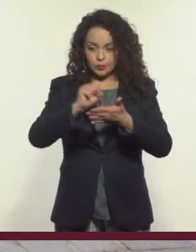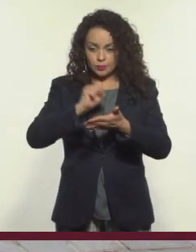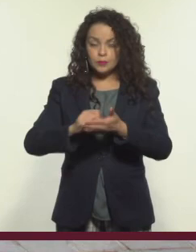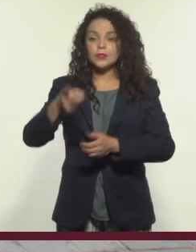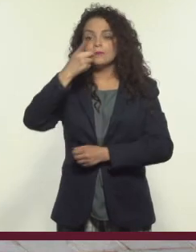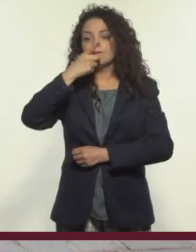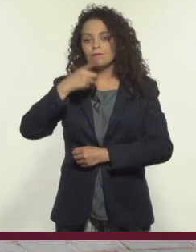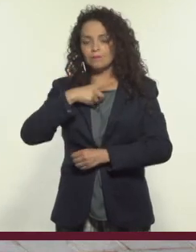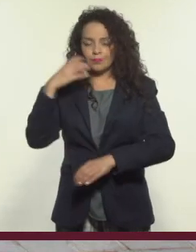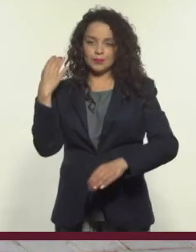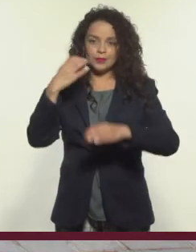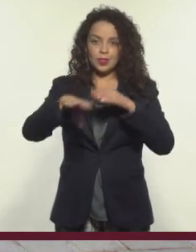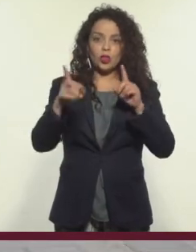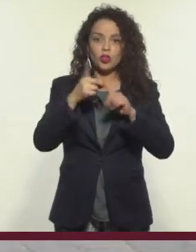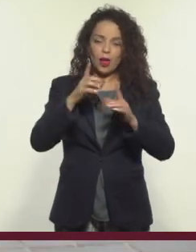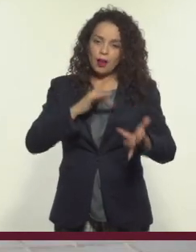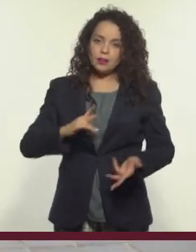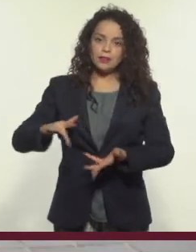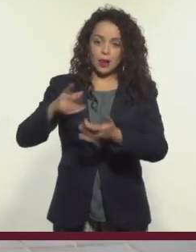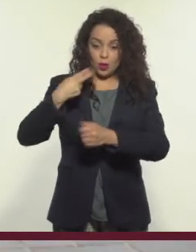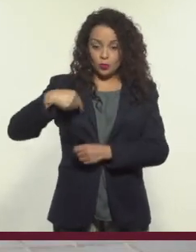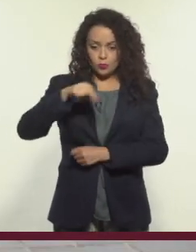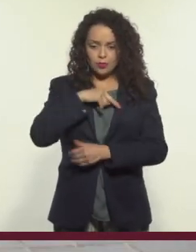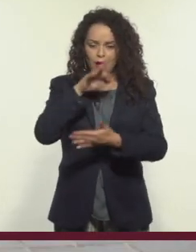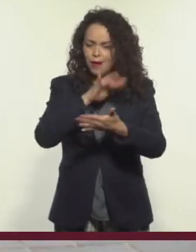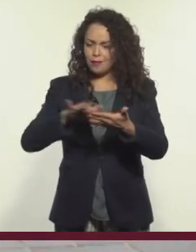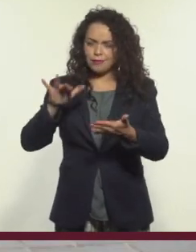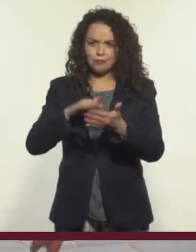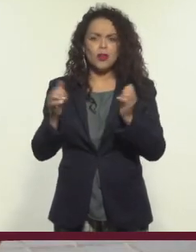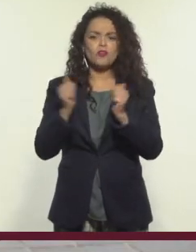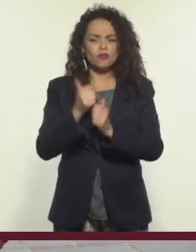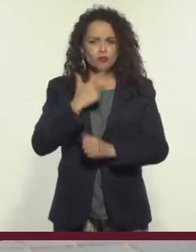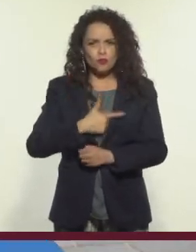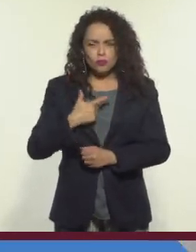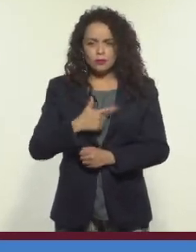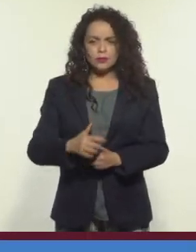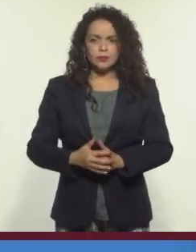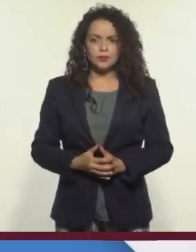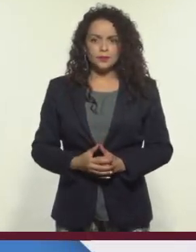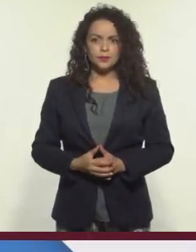pensaron en nuestras redes sociales. Nosotros los leeremos con mucho gusto.